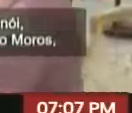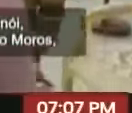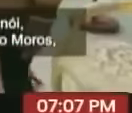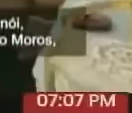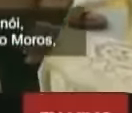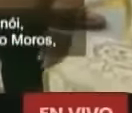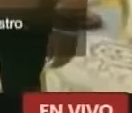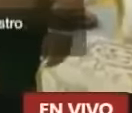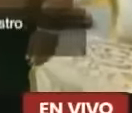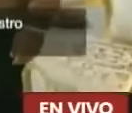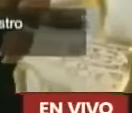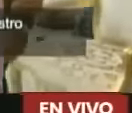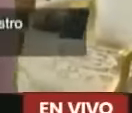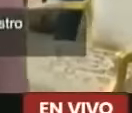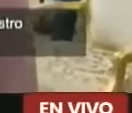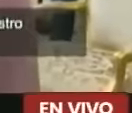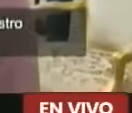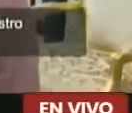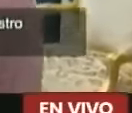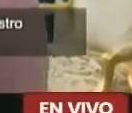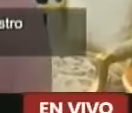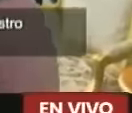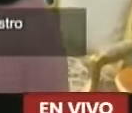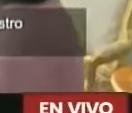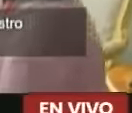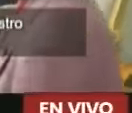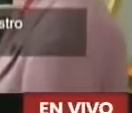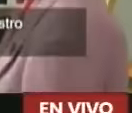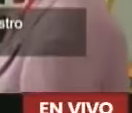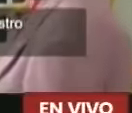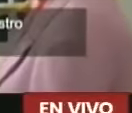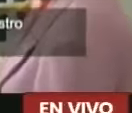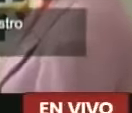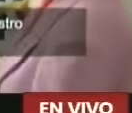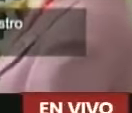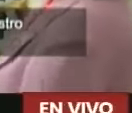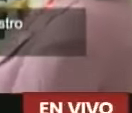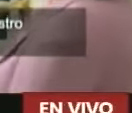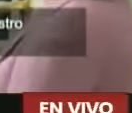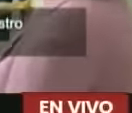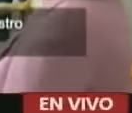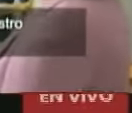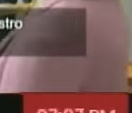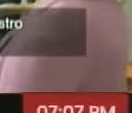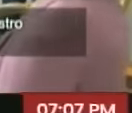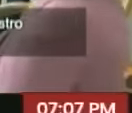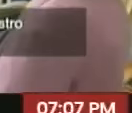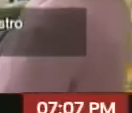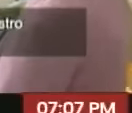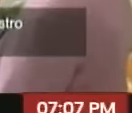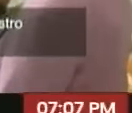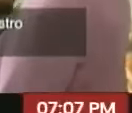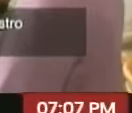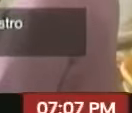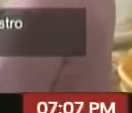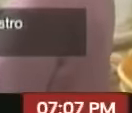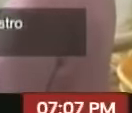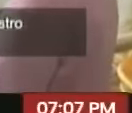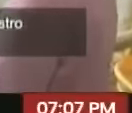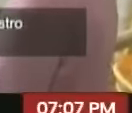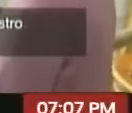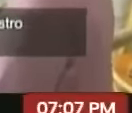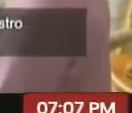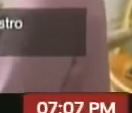Nicolás Maduro Moros sostuvo un encuentro bilateral este jueves con el vice primer ministro de la república socialista de Vietnam